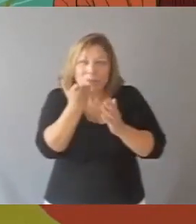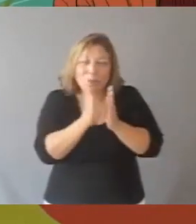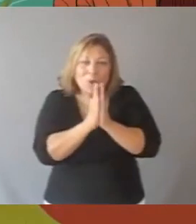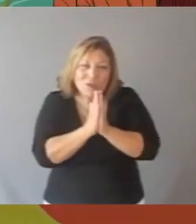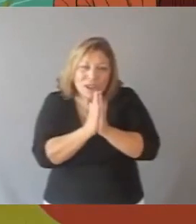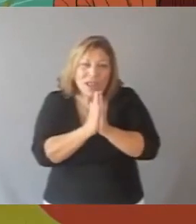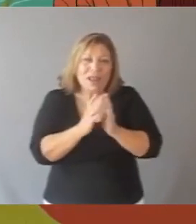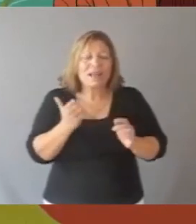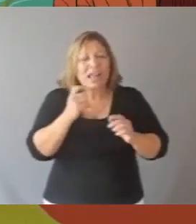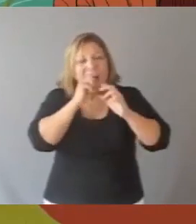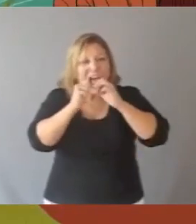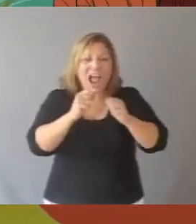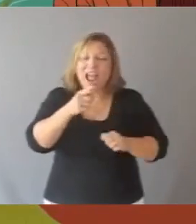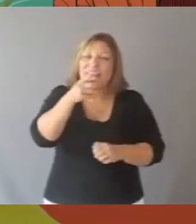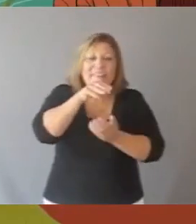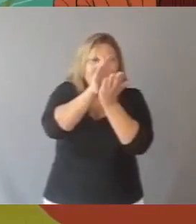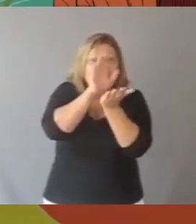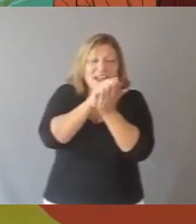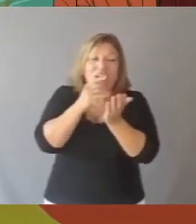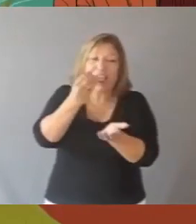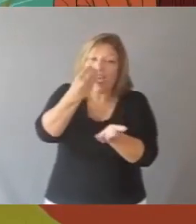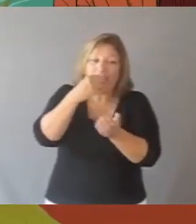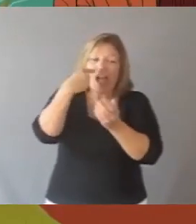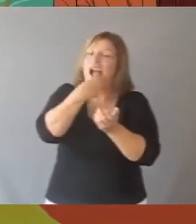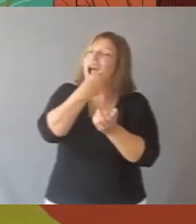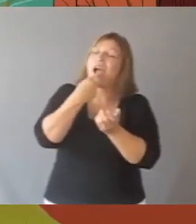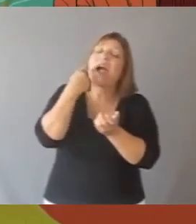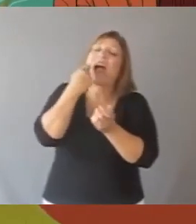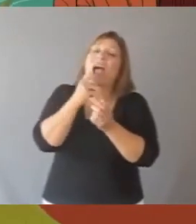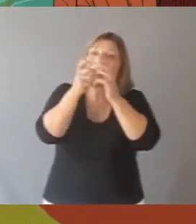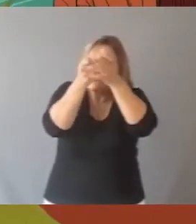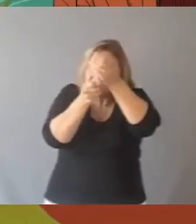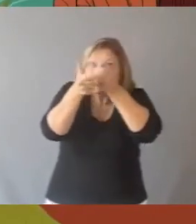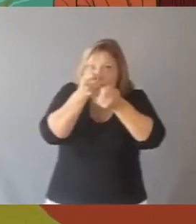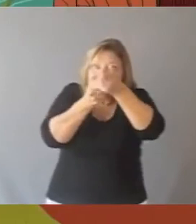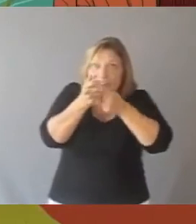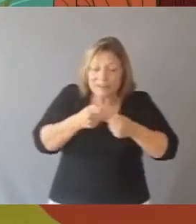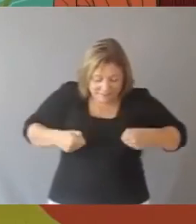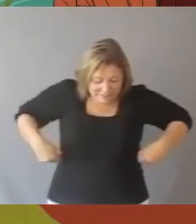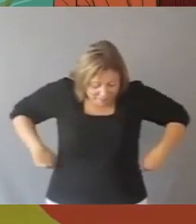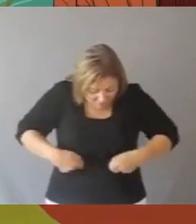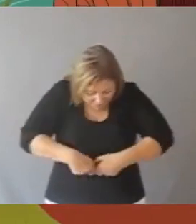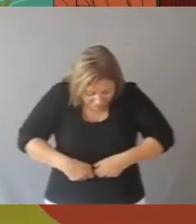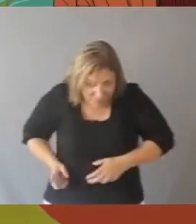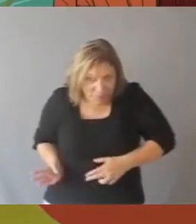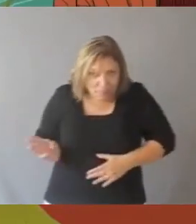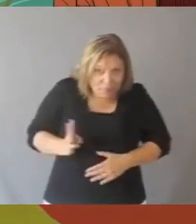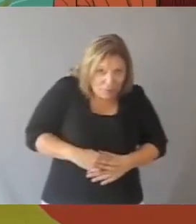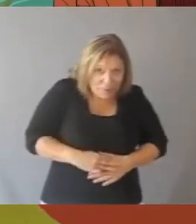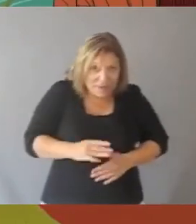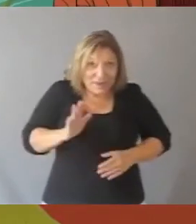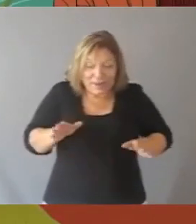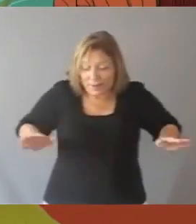tuvo que sacárselos de entre los dientes al viejo yacaré, pues habían quedado enredados allí. El surubí se puso el cinturón, abrochándolo